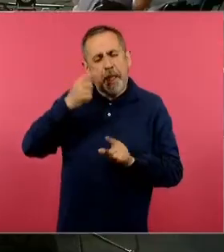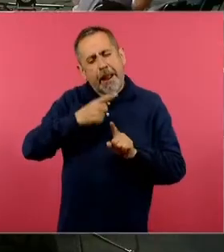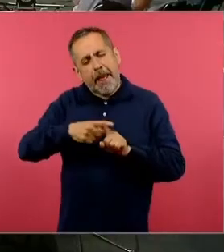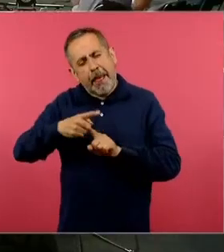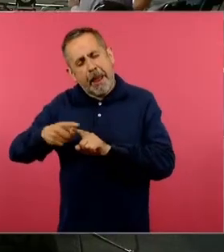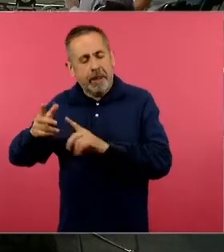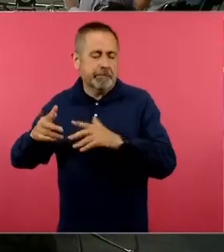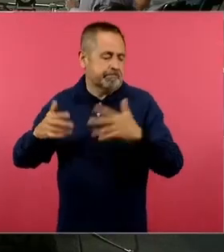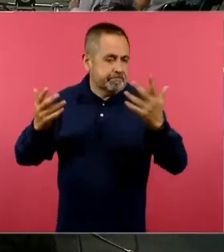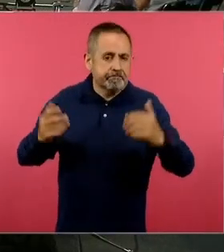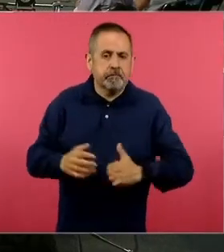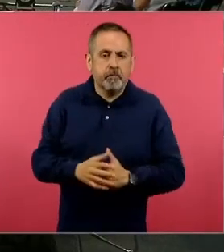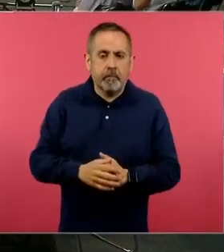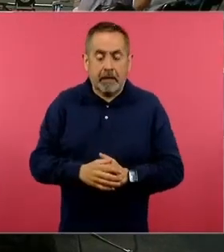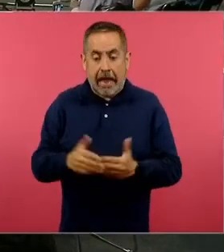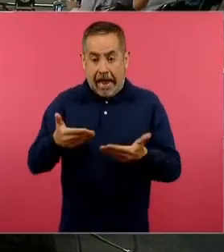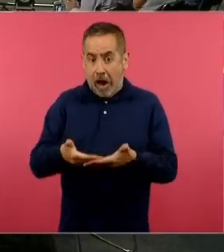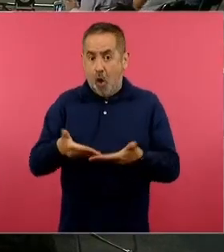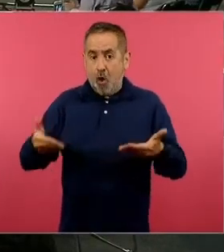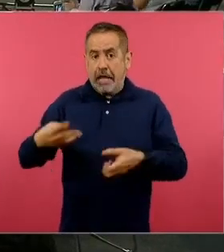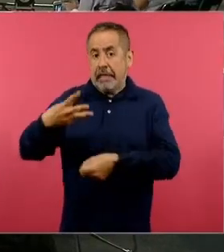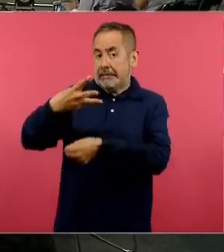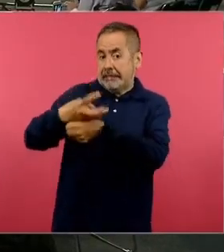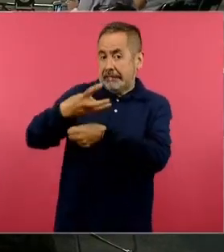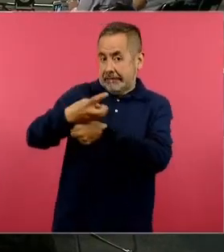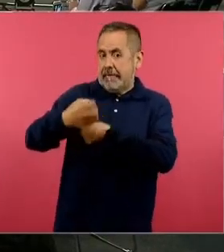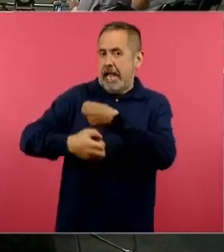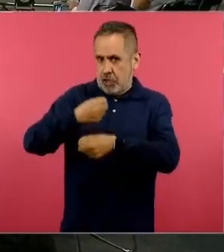Buenas tardes.